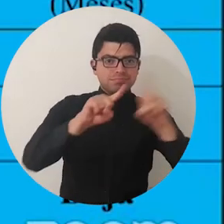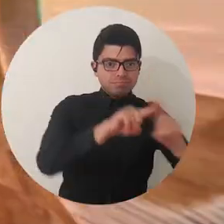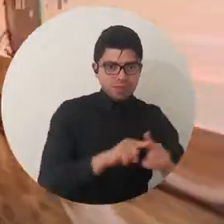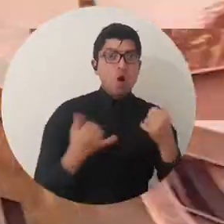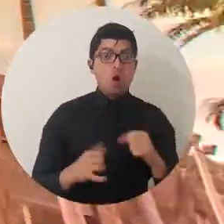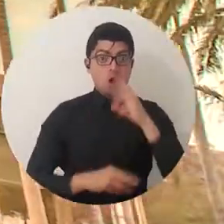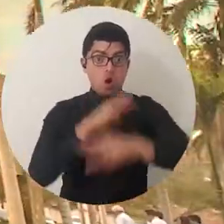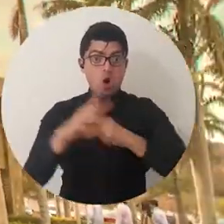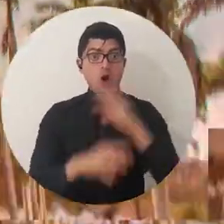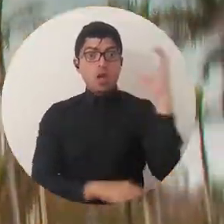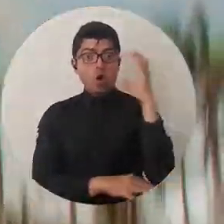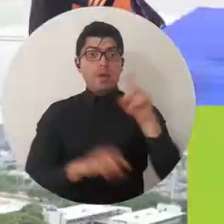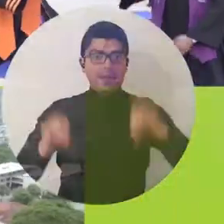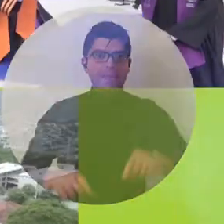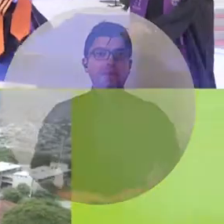mundo.